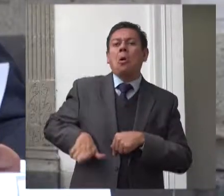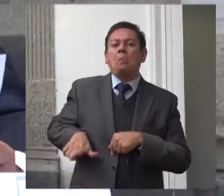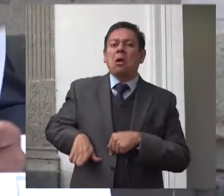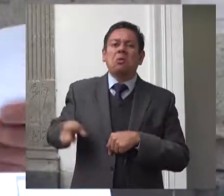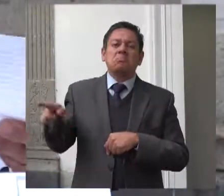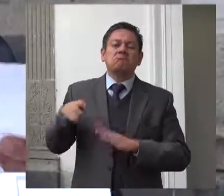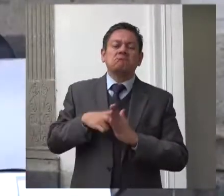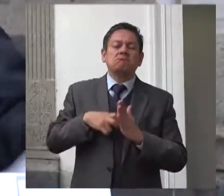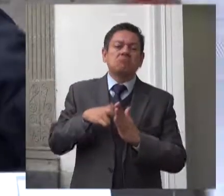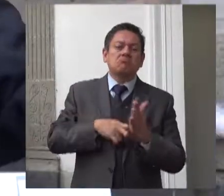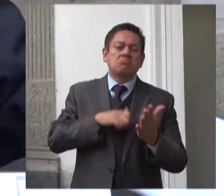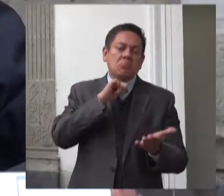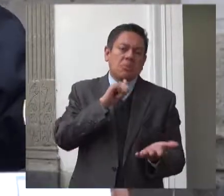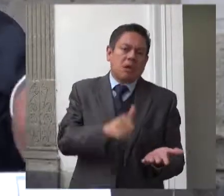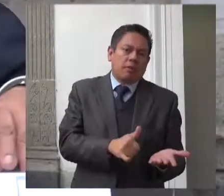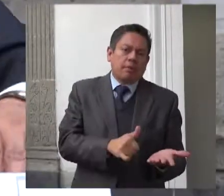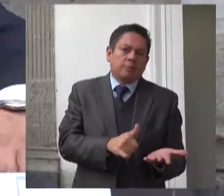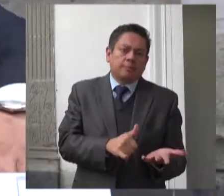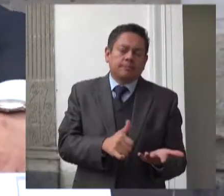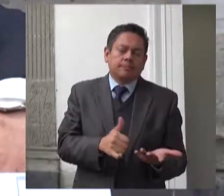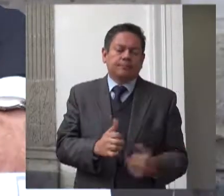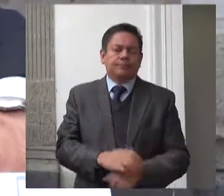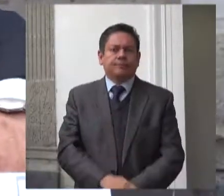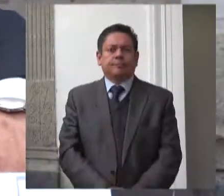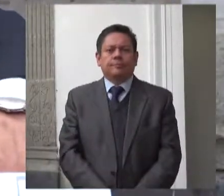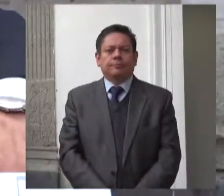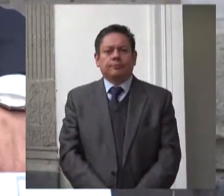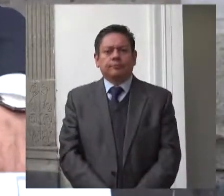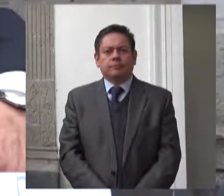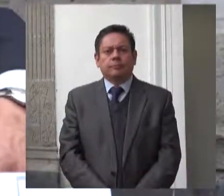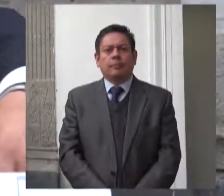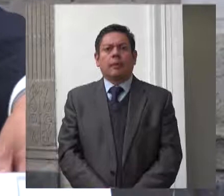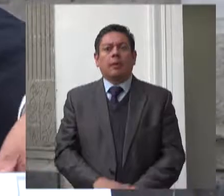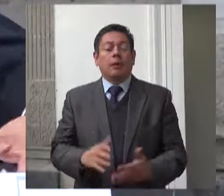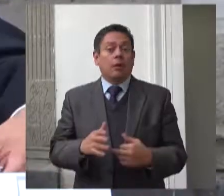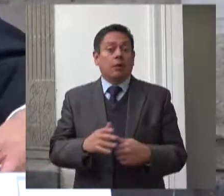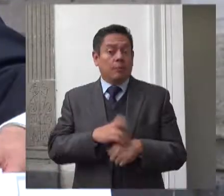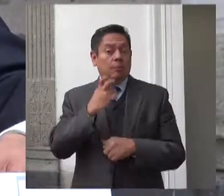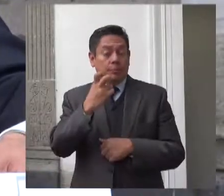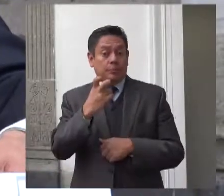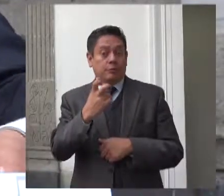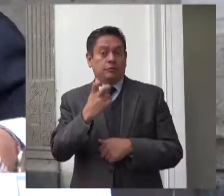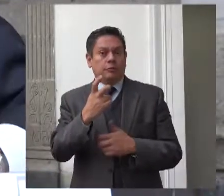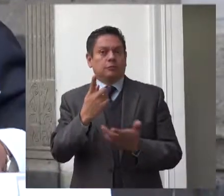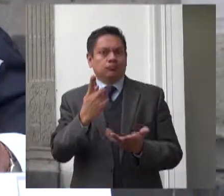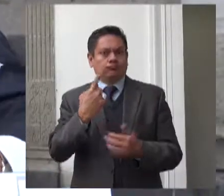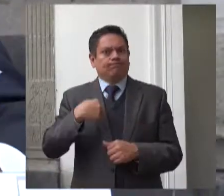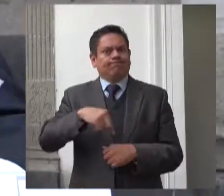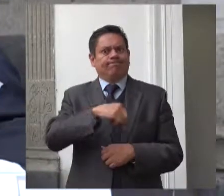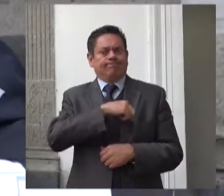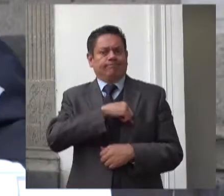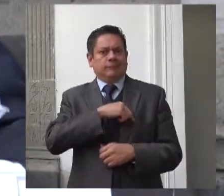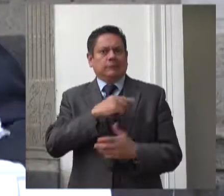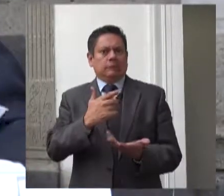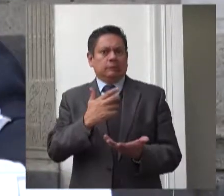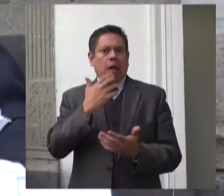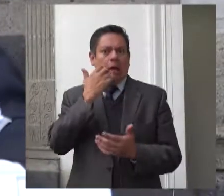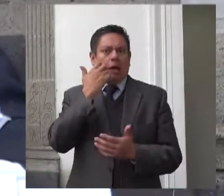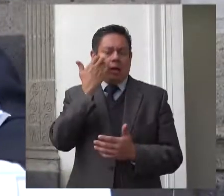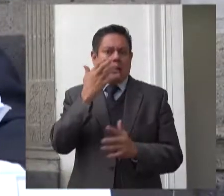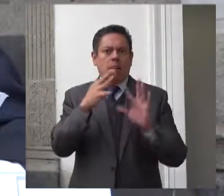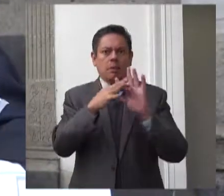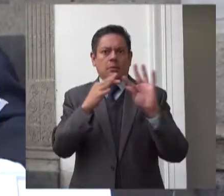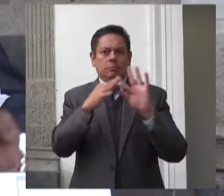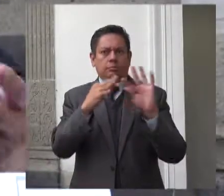de supervisión y vigilancia. Dicho lo anterior, y a fin de contextualizar los hechos